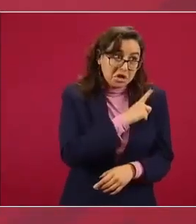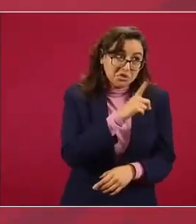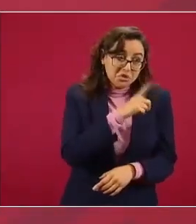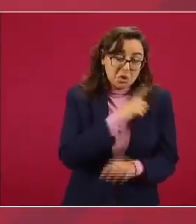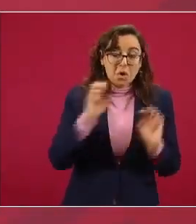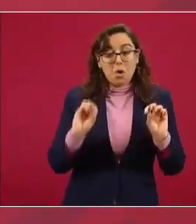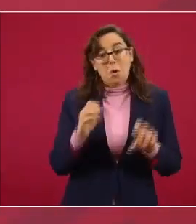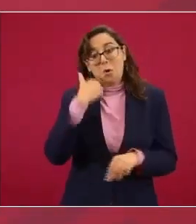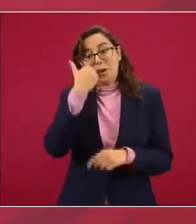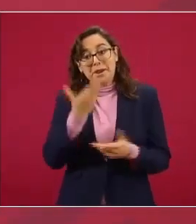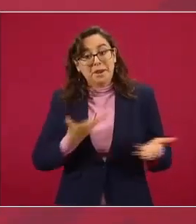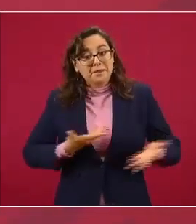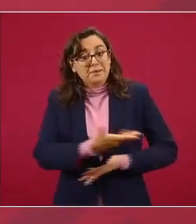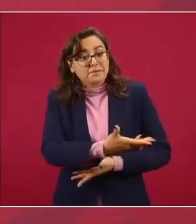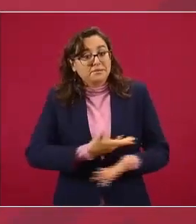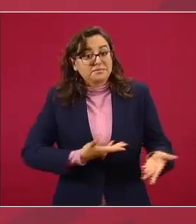México